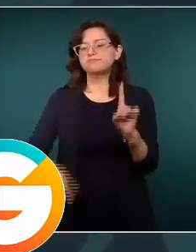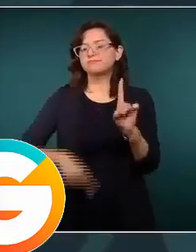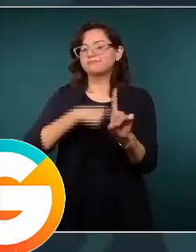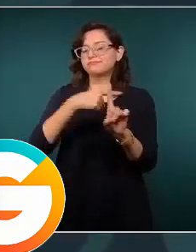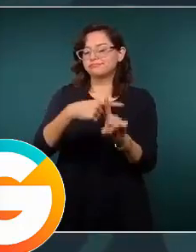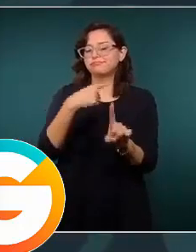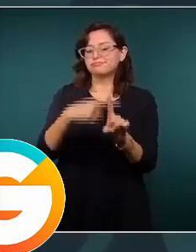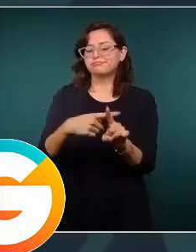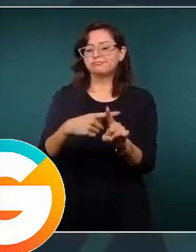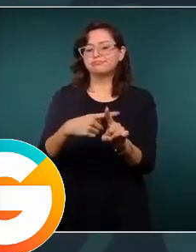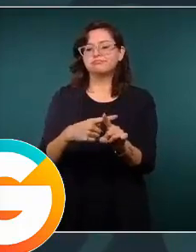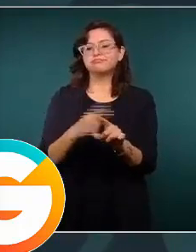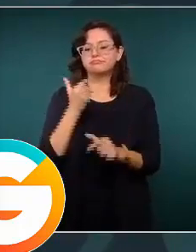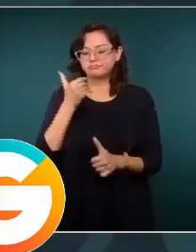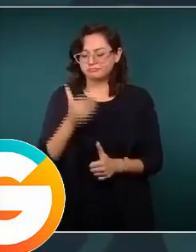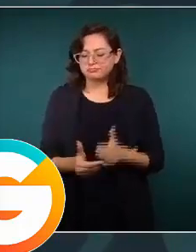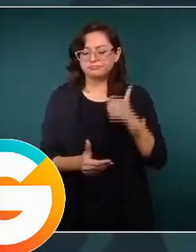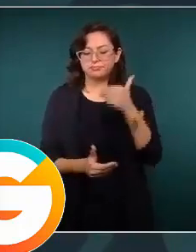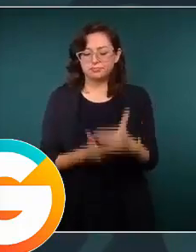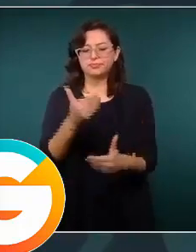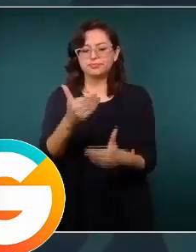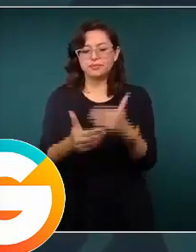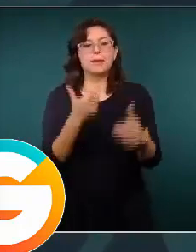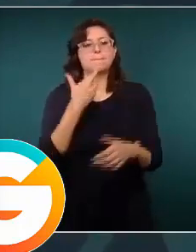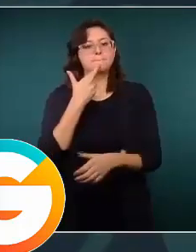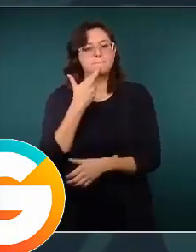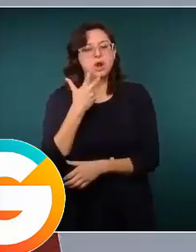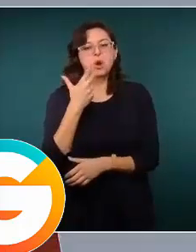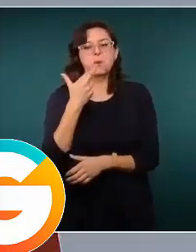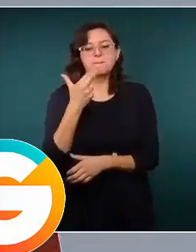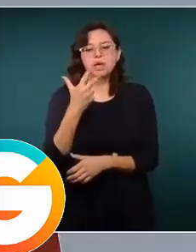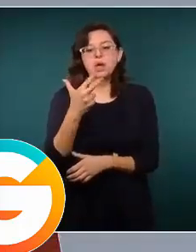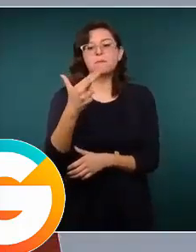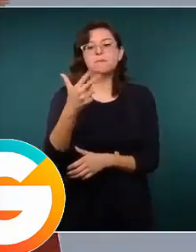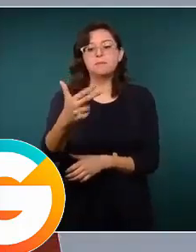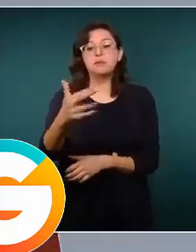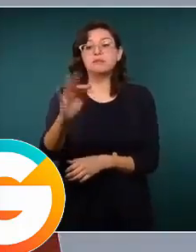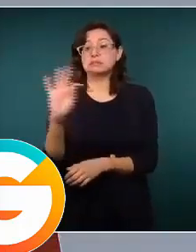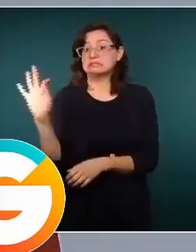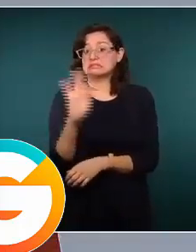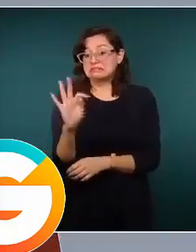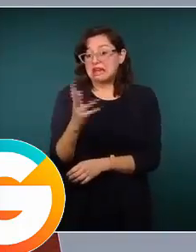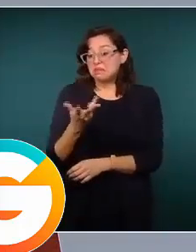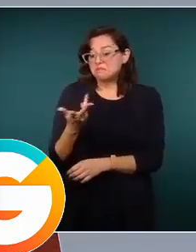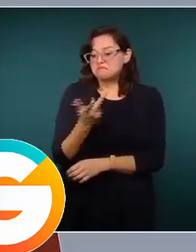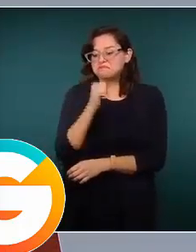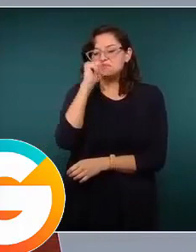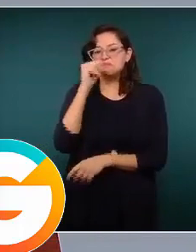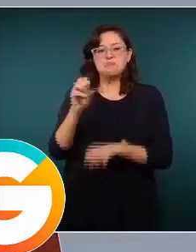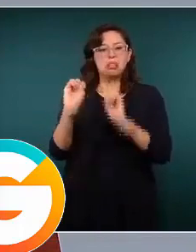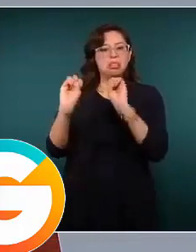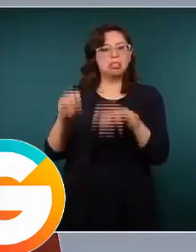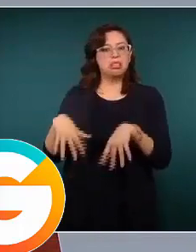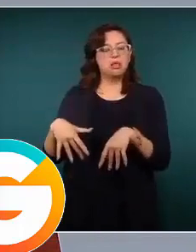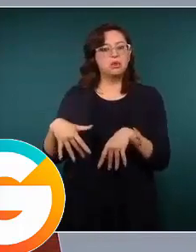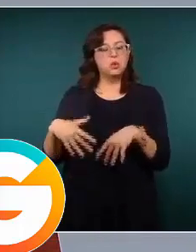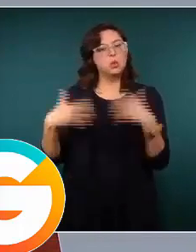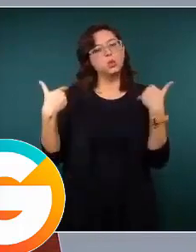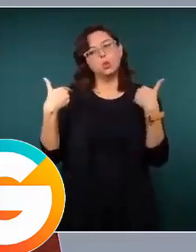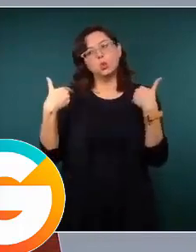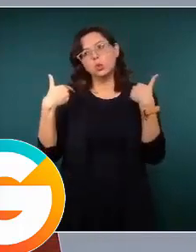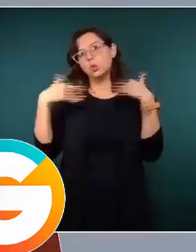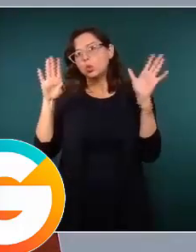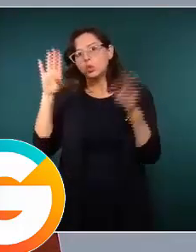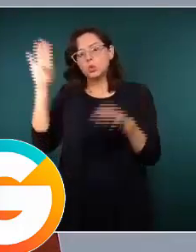que avanzábamos mejor de lo que podríamos haber ido de no haber tomado todas estas medidas y acciones para